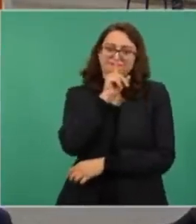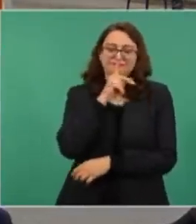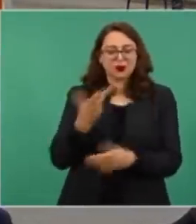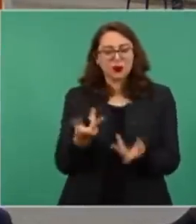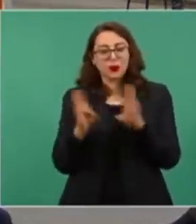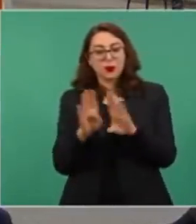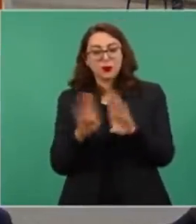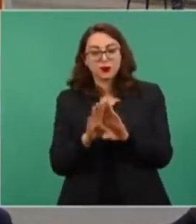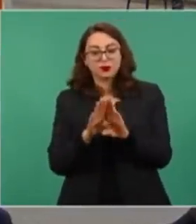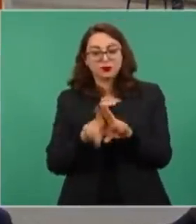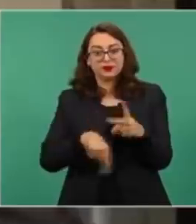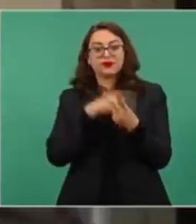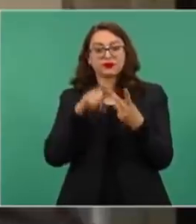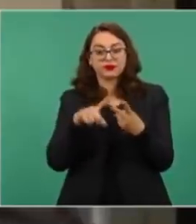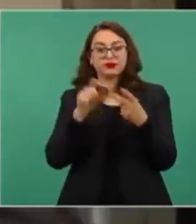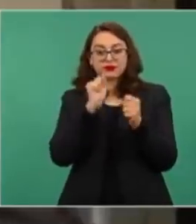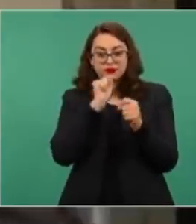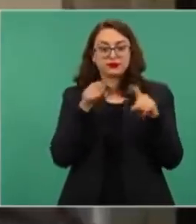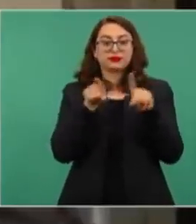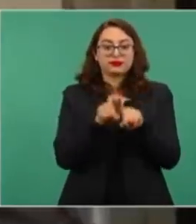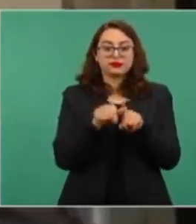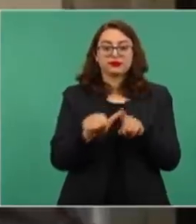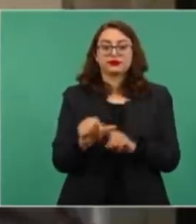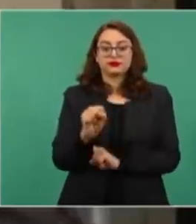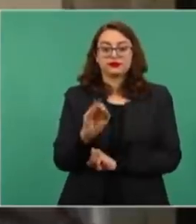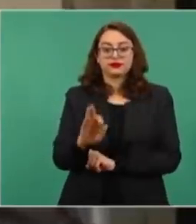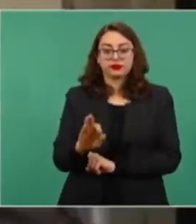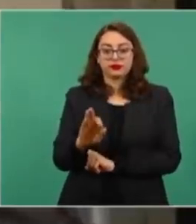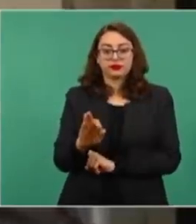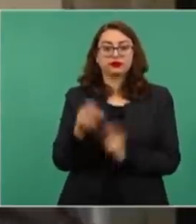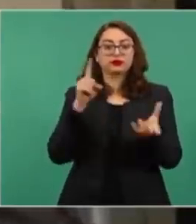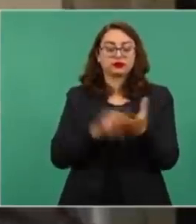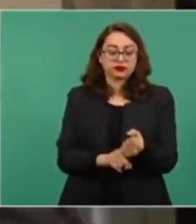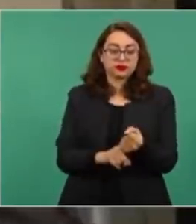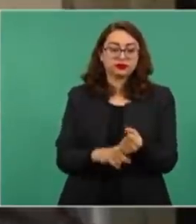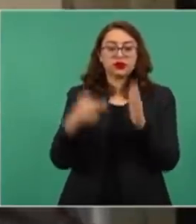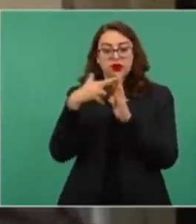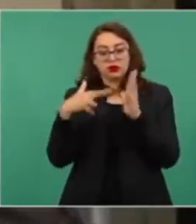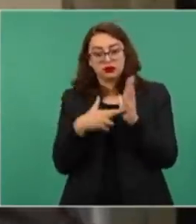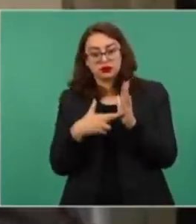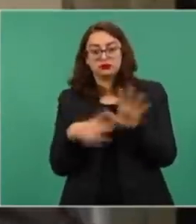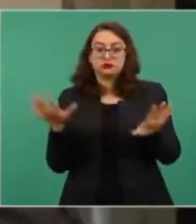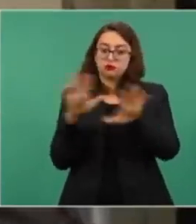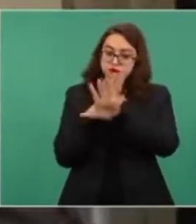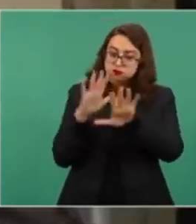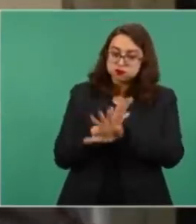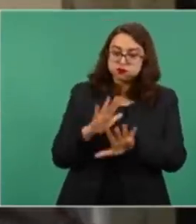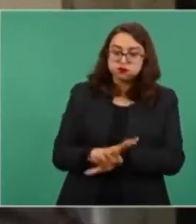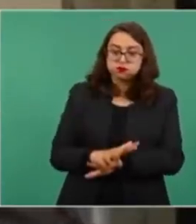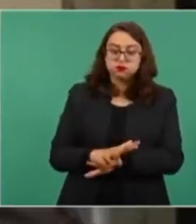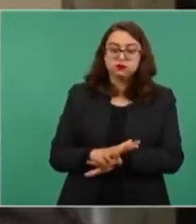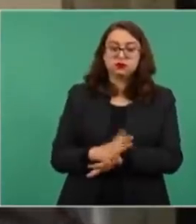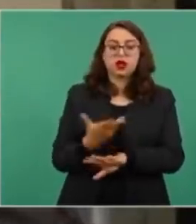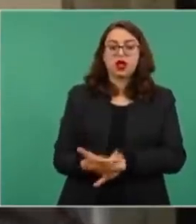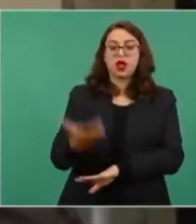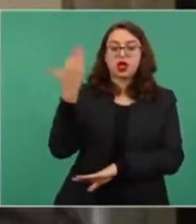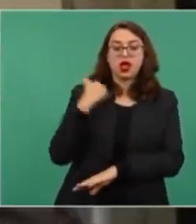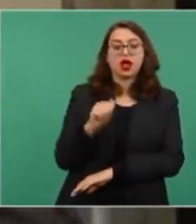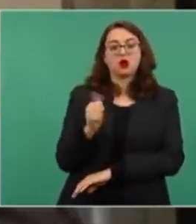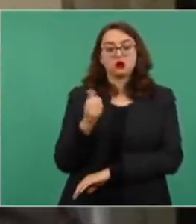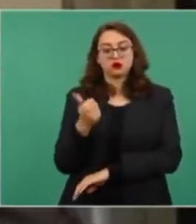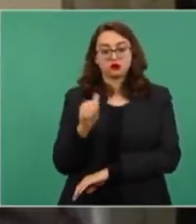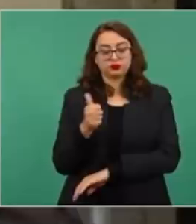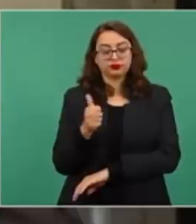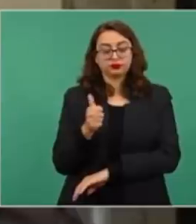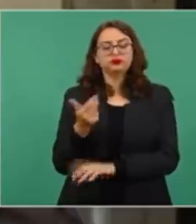Y también en el tema de la Auditoría Superior de la Federación se hicieron cambios en el reglamento interior de la auditoría el pasado 2 de agosto.